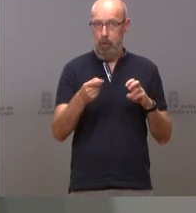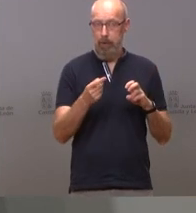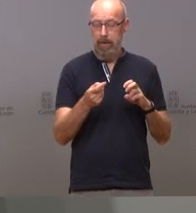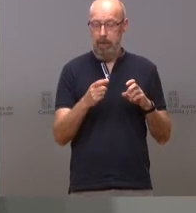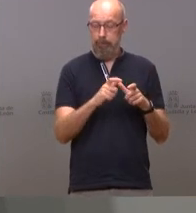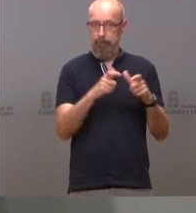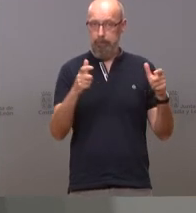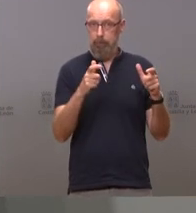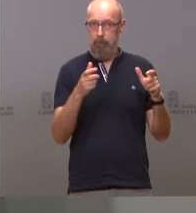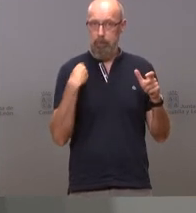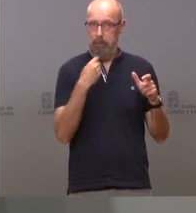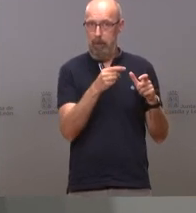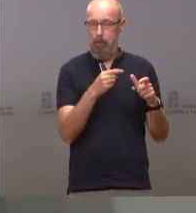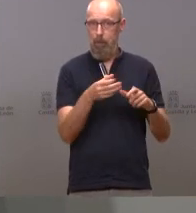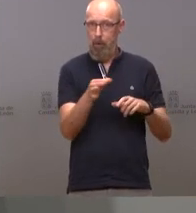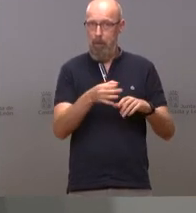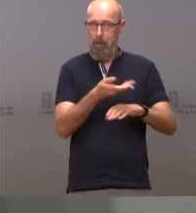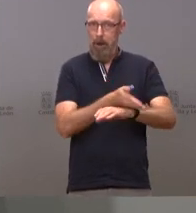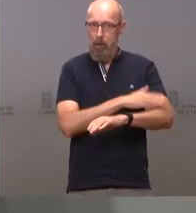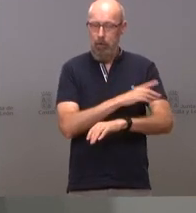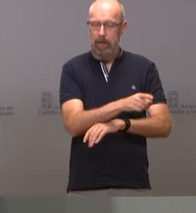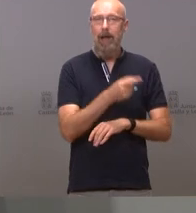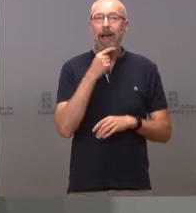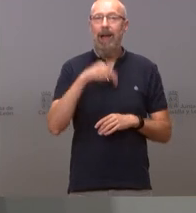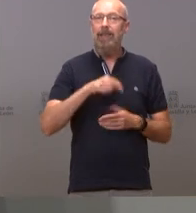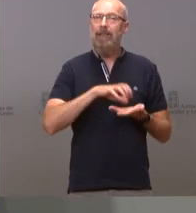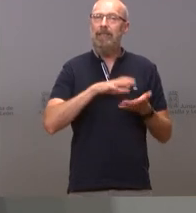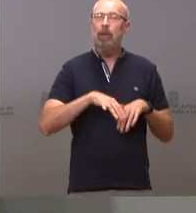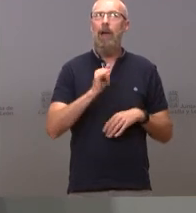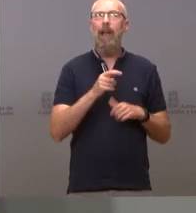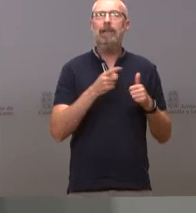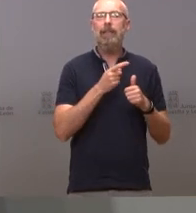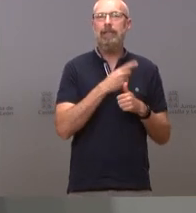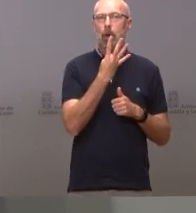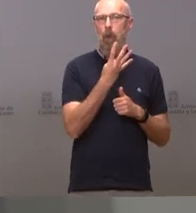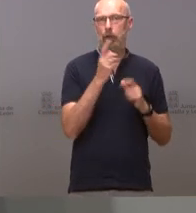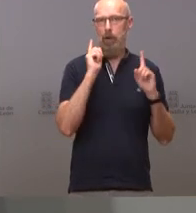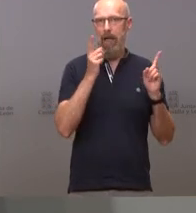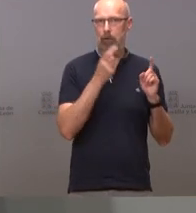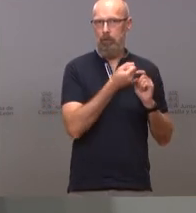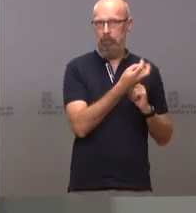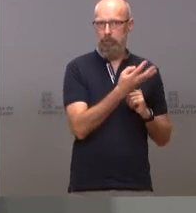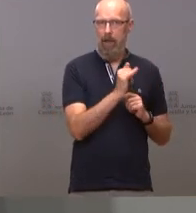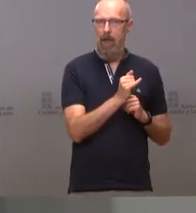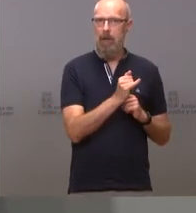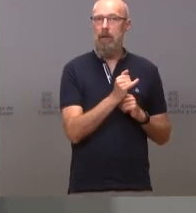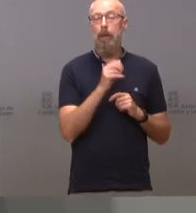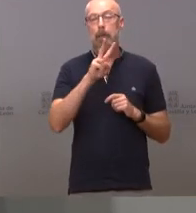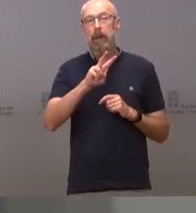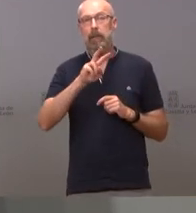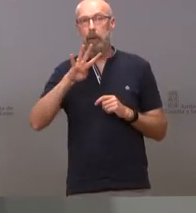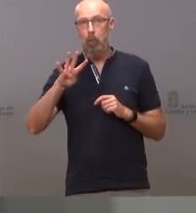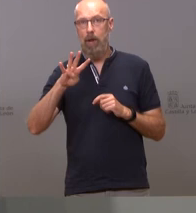macrobrote de Mallorca en nuestra comunidad hay 34 casos asociados al brote de ellos 24 son